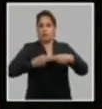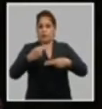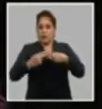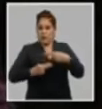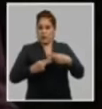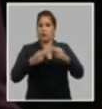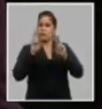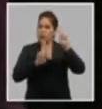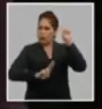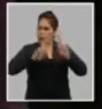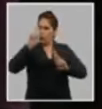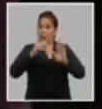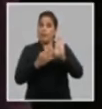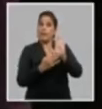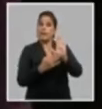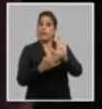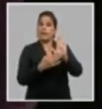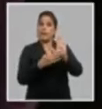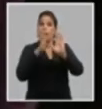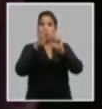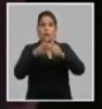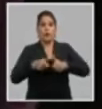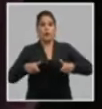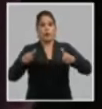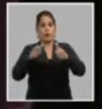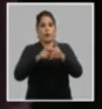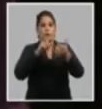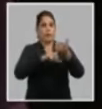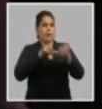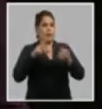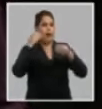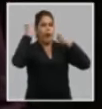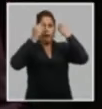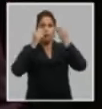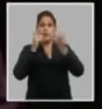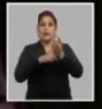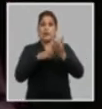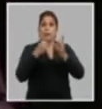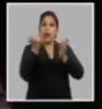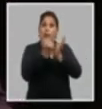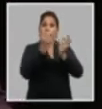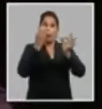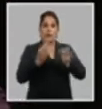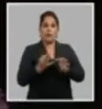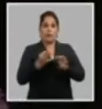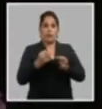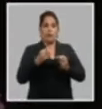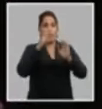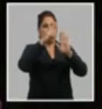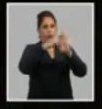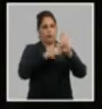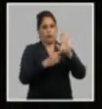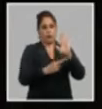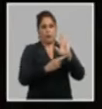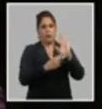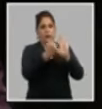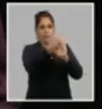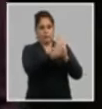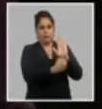se acordó presentar al octavo congreso para su análisis y aprobación la siguiente resolución.